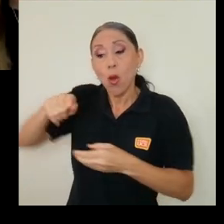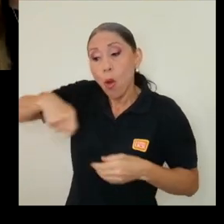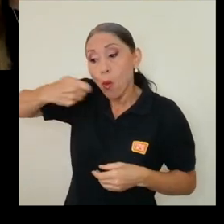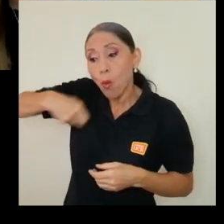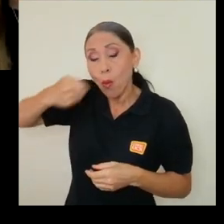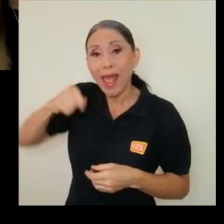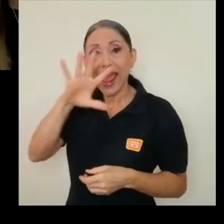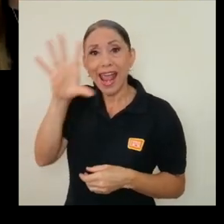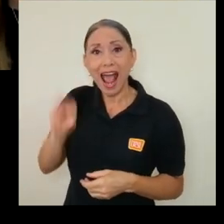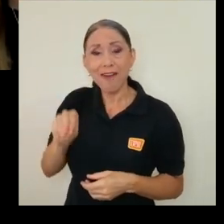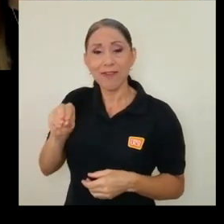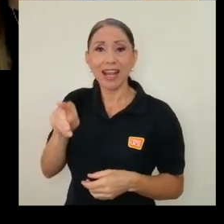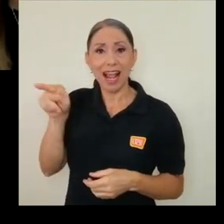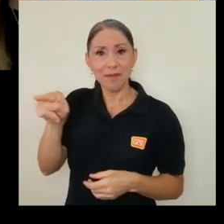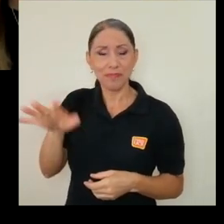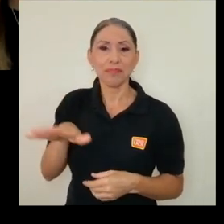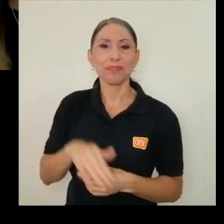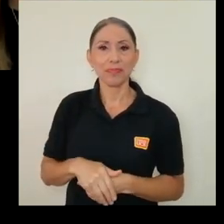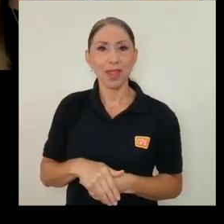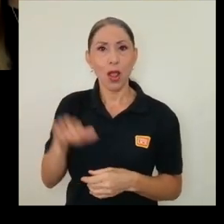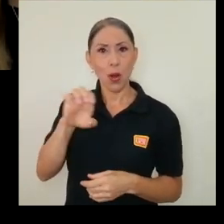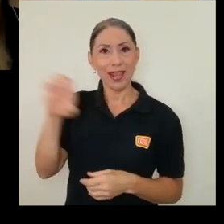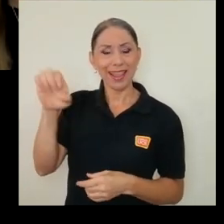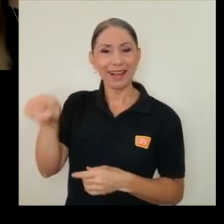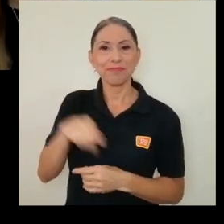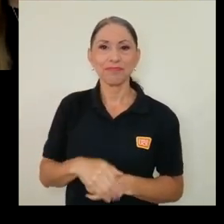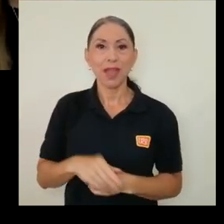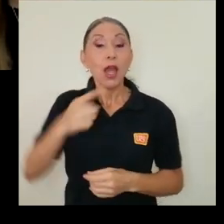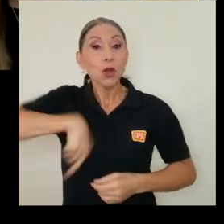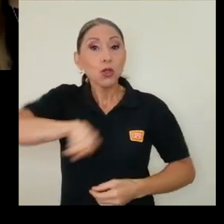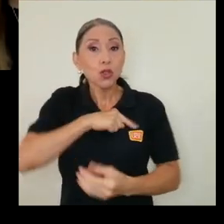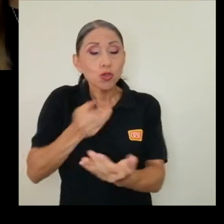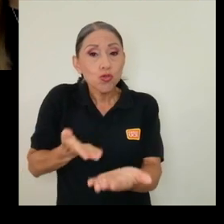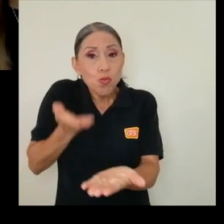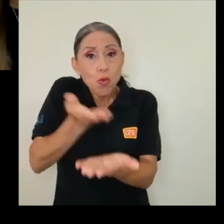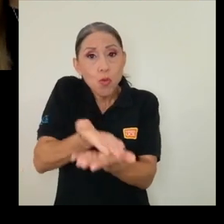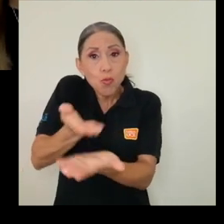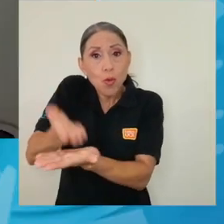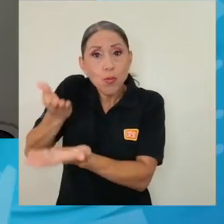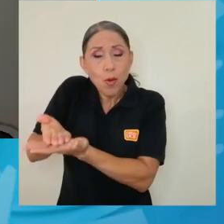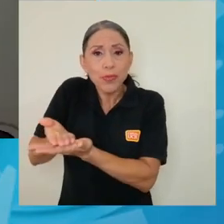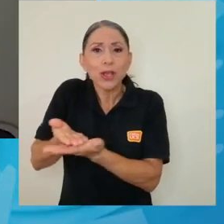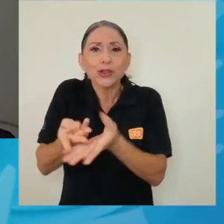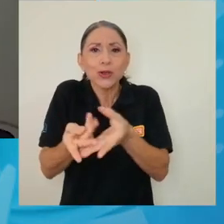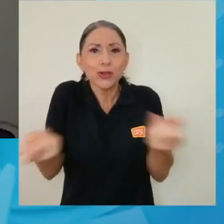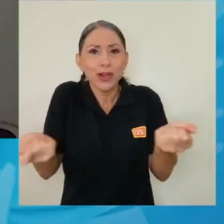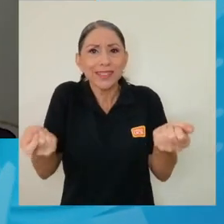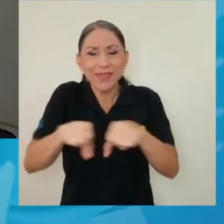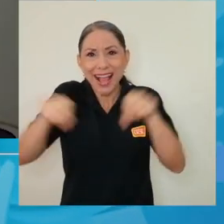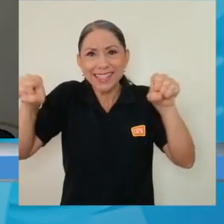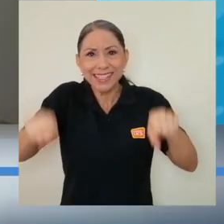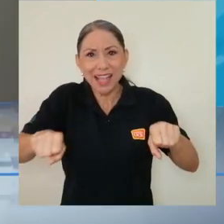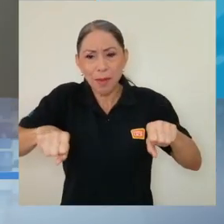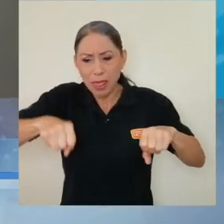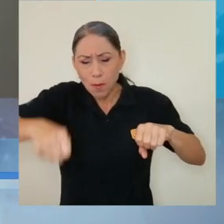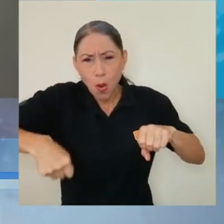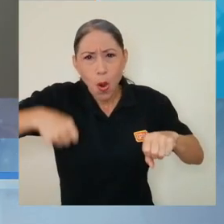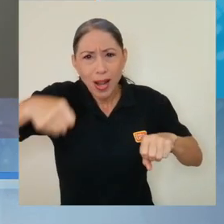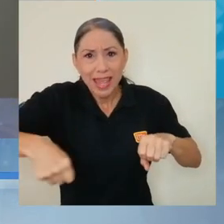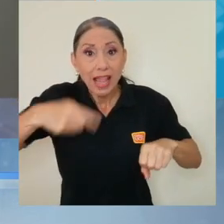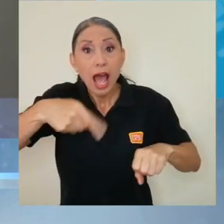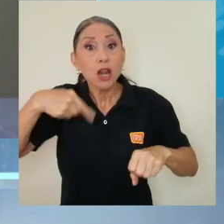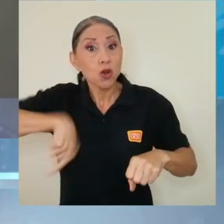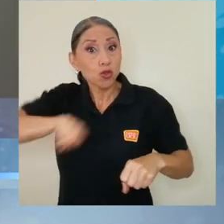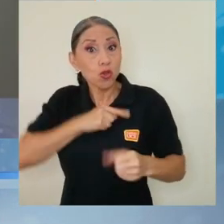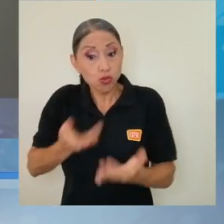África Oriental. Lo que hicimos fue proponer varias soluciones al sistema de moliendo. Nosotras no quisimos proponer un producto sino